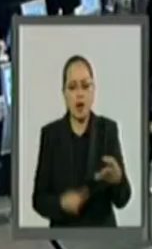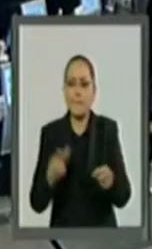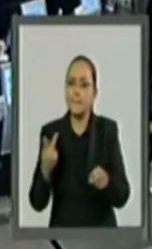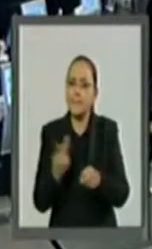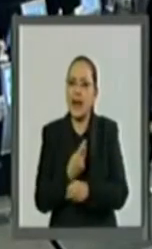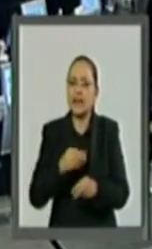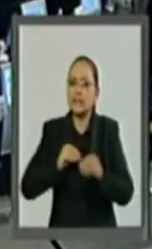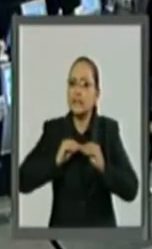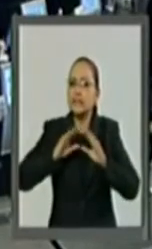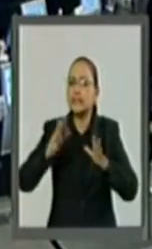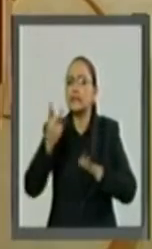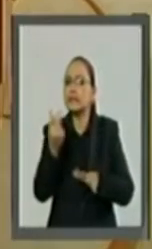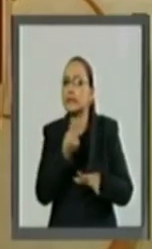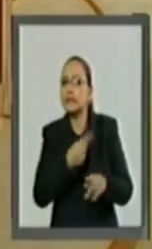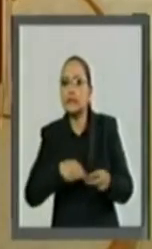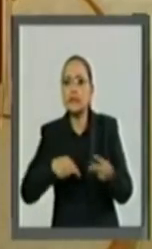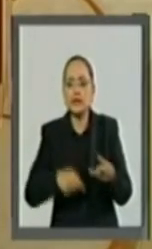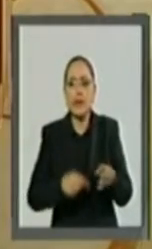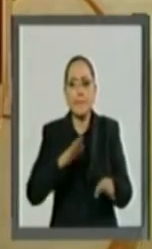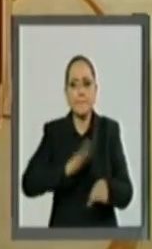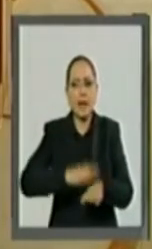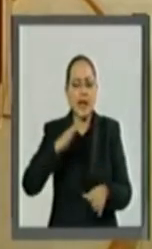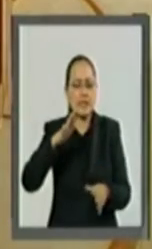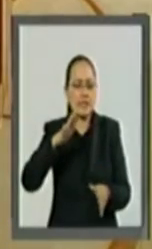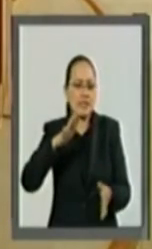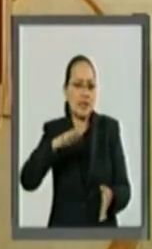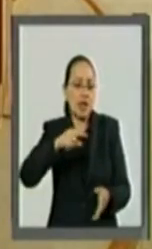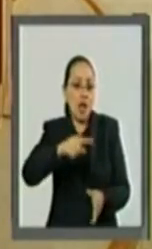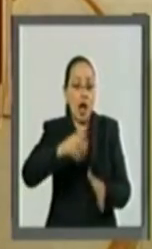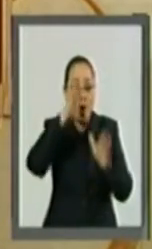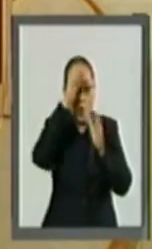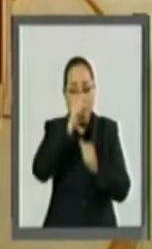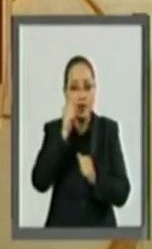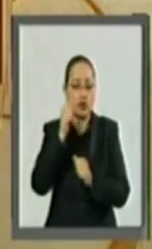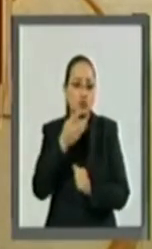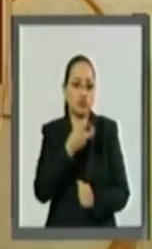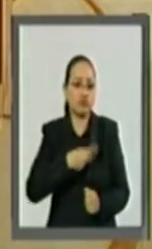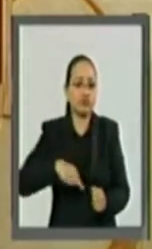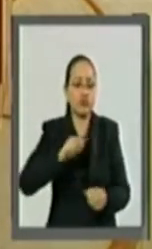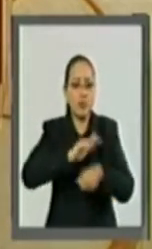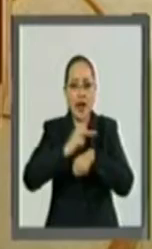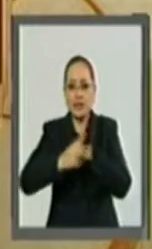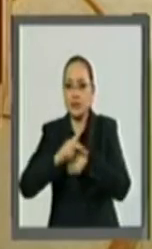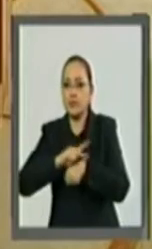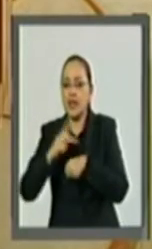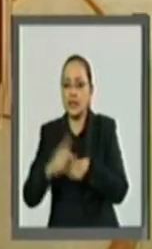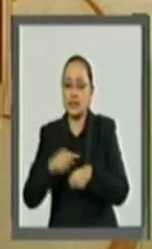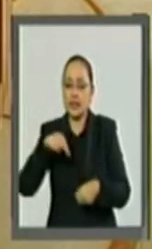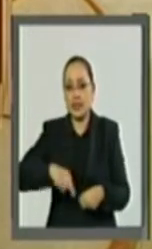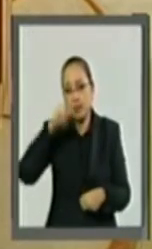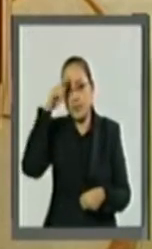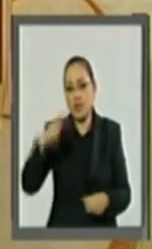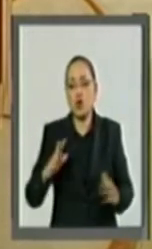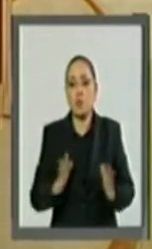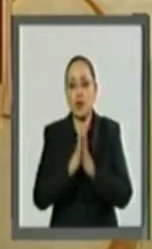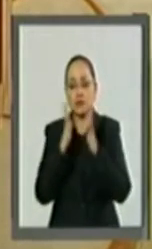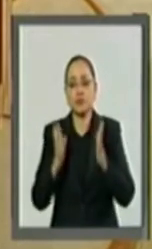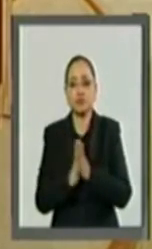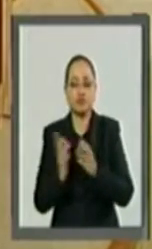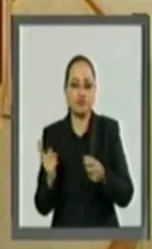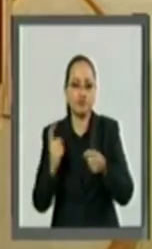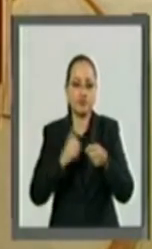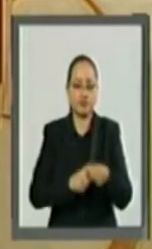trascendencia del mayor tratado plurilateral que ha participado México en su historia,